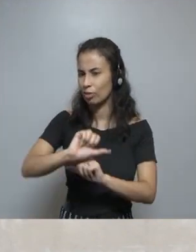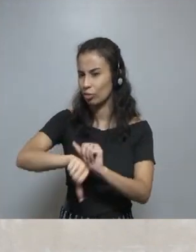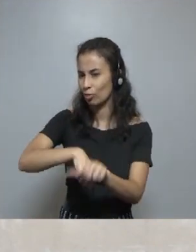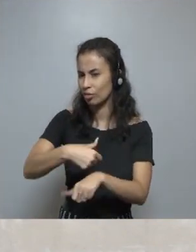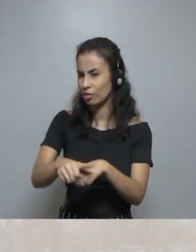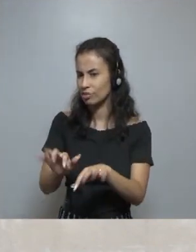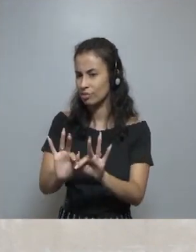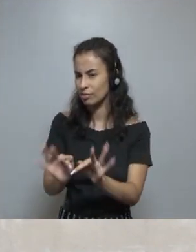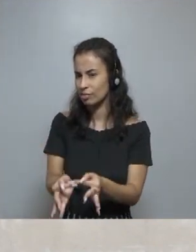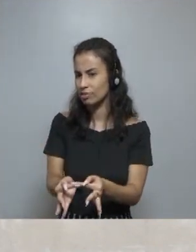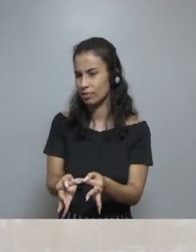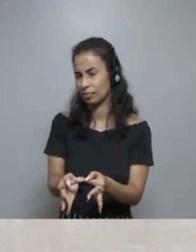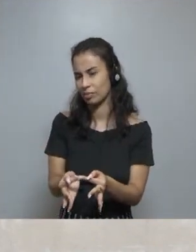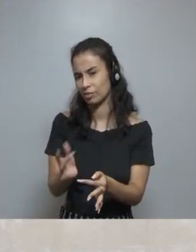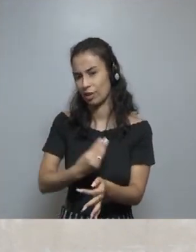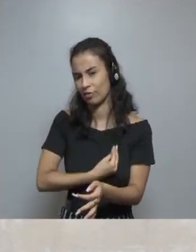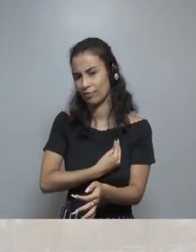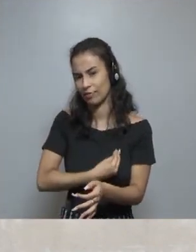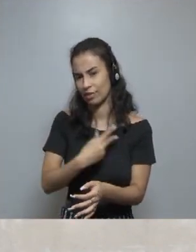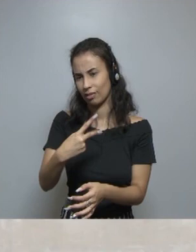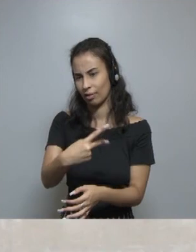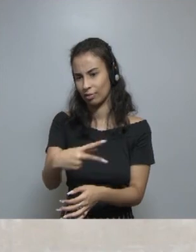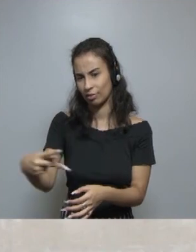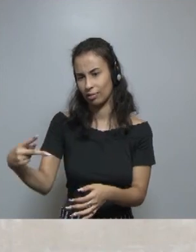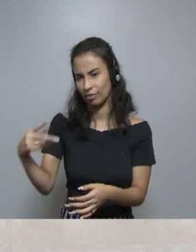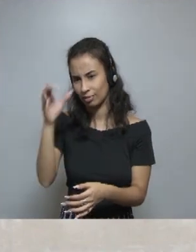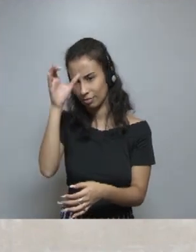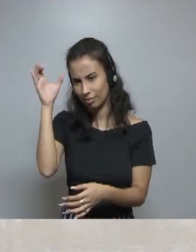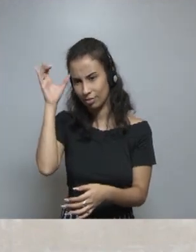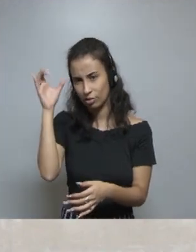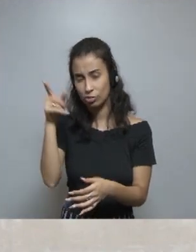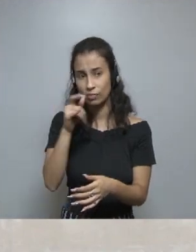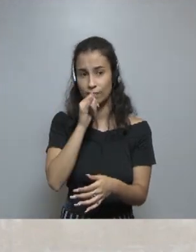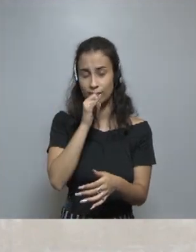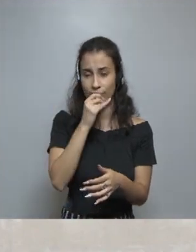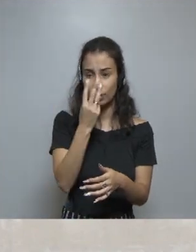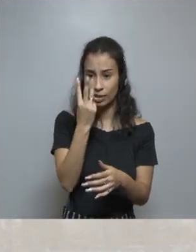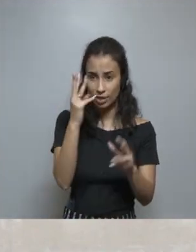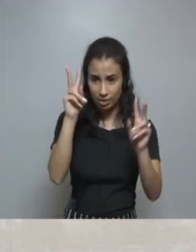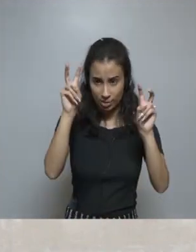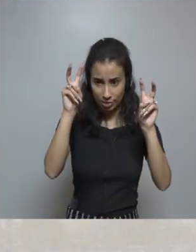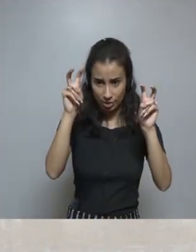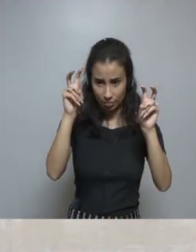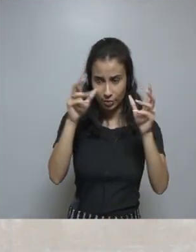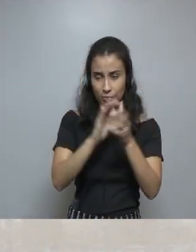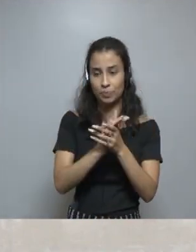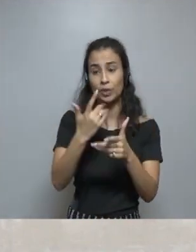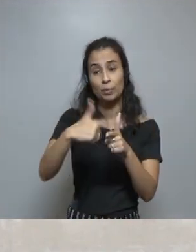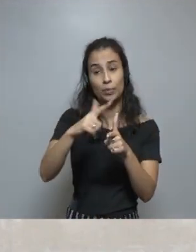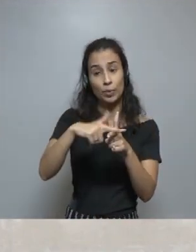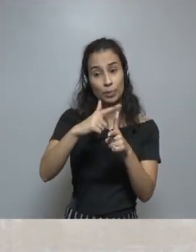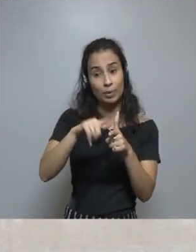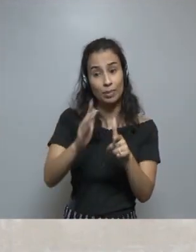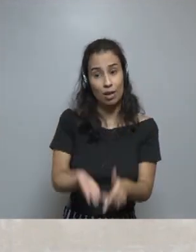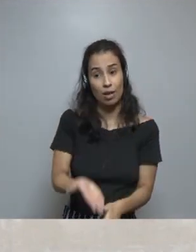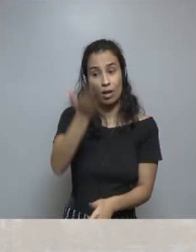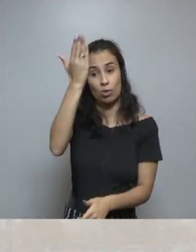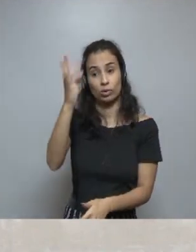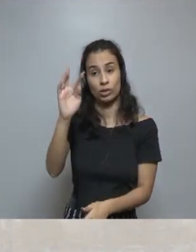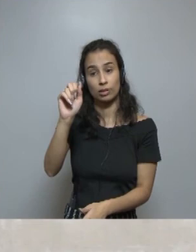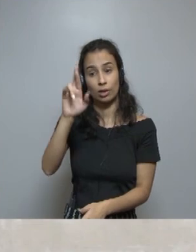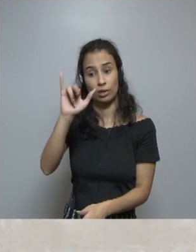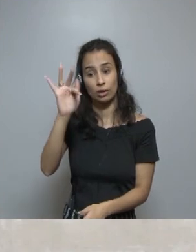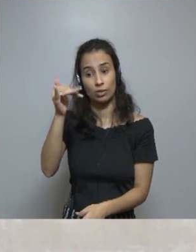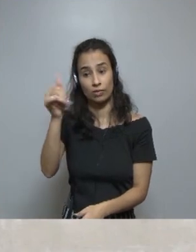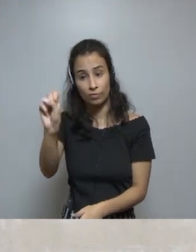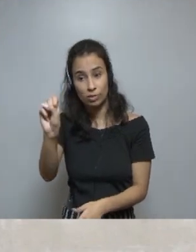la vida del cliente. Tres de estos temas que vimos, por ejemplo, fueron problemas relacionados